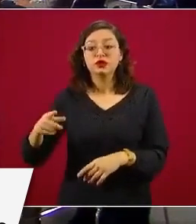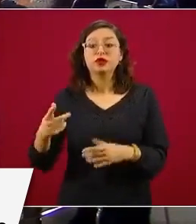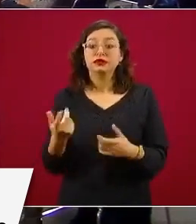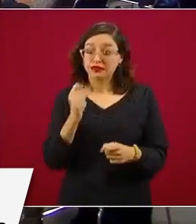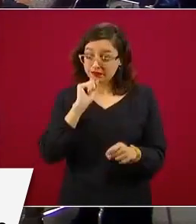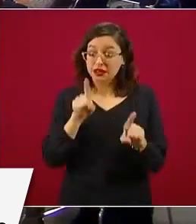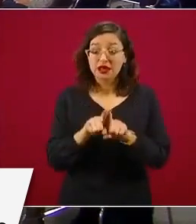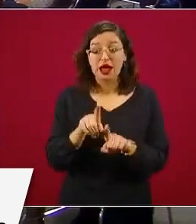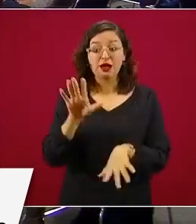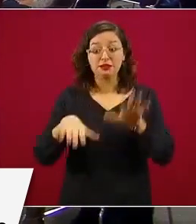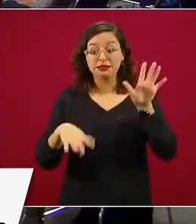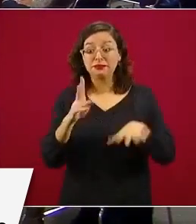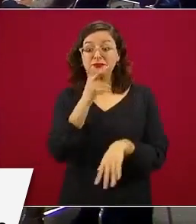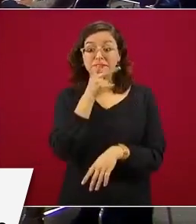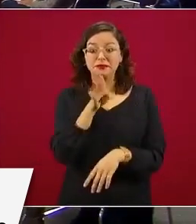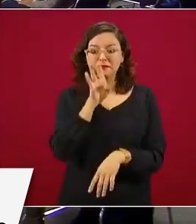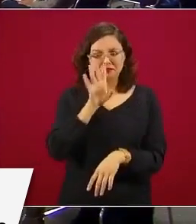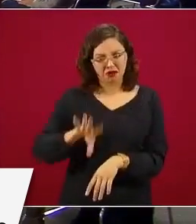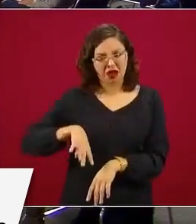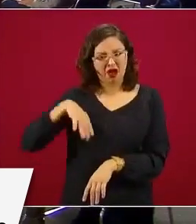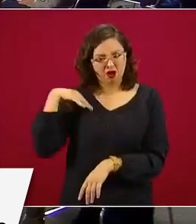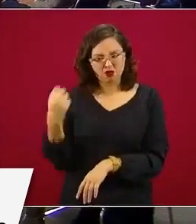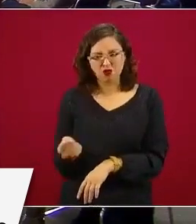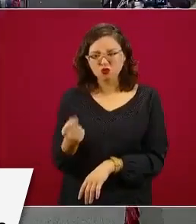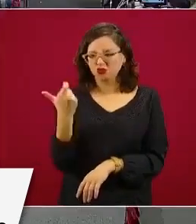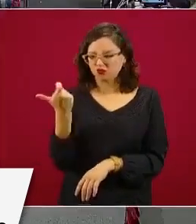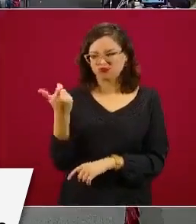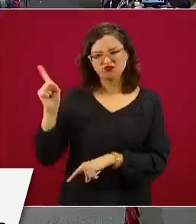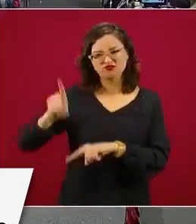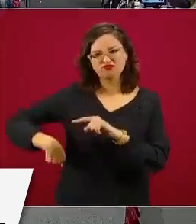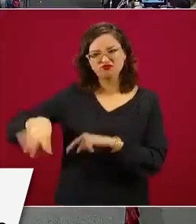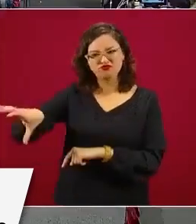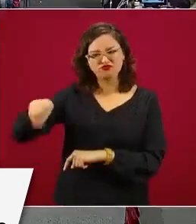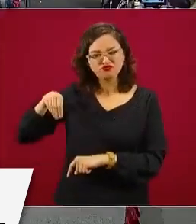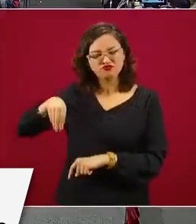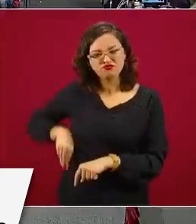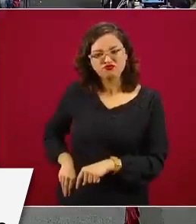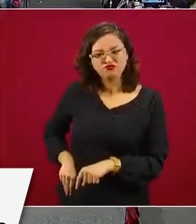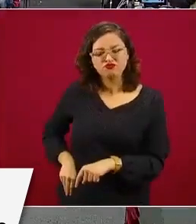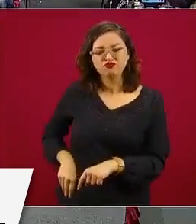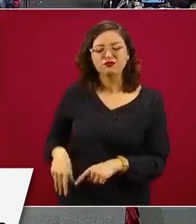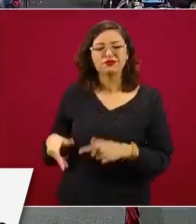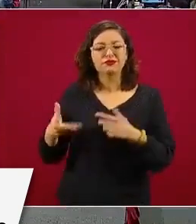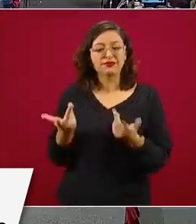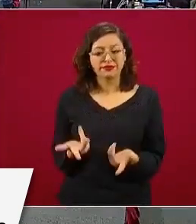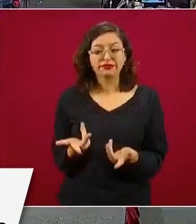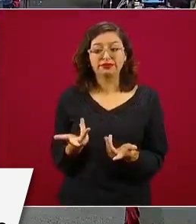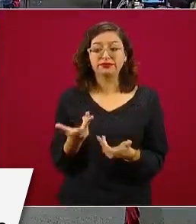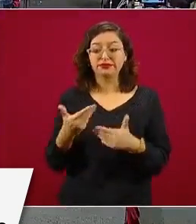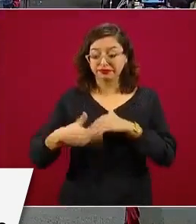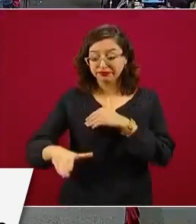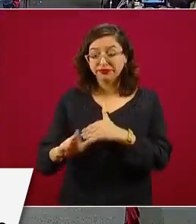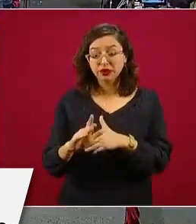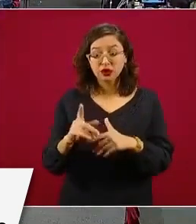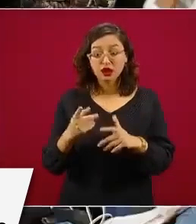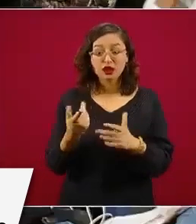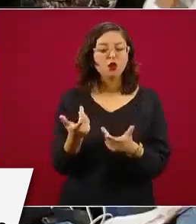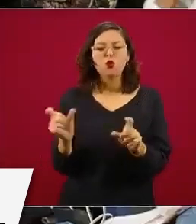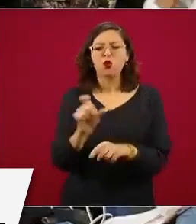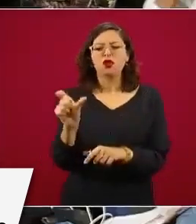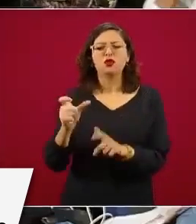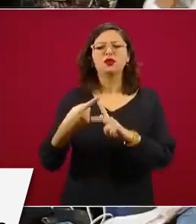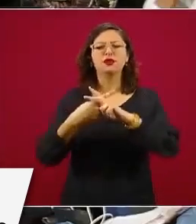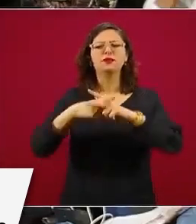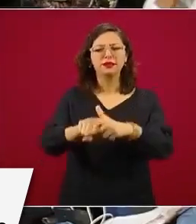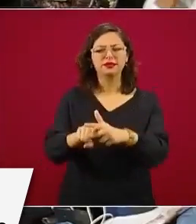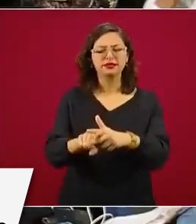abusivos también en todo esto, que les quitaban las becas, que lo ocupaban para otras cosas. ¿Va a comenzar a partir del ciclo escolar o para cuándo